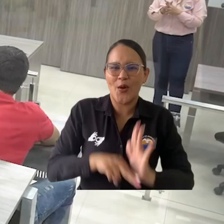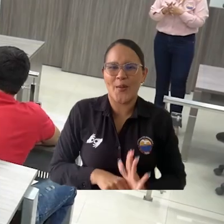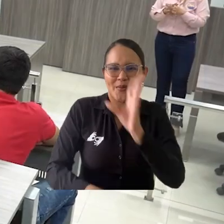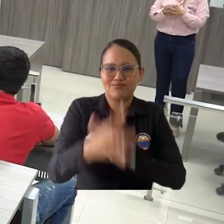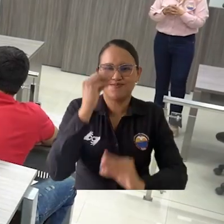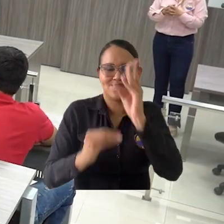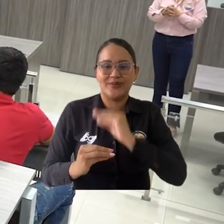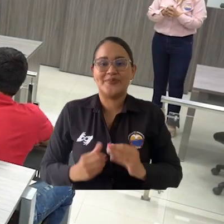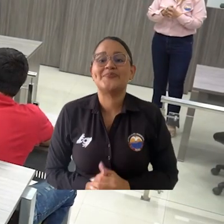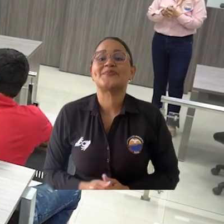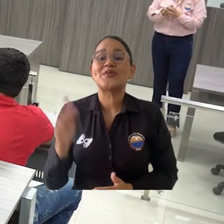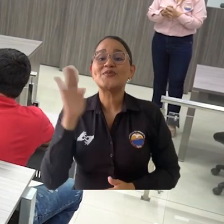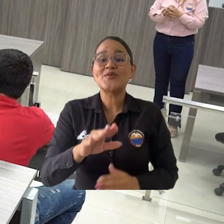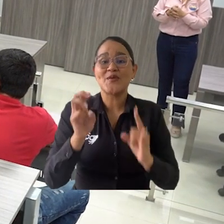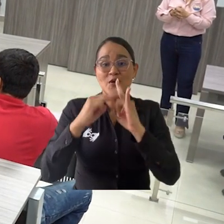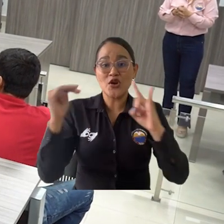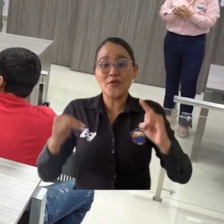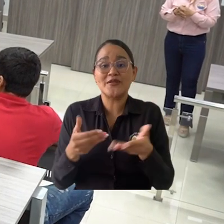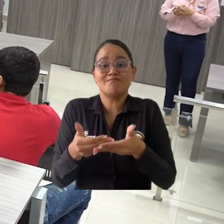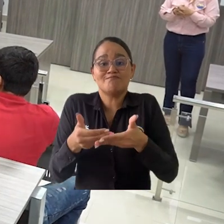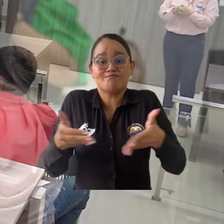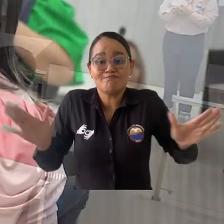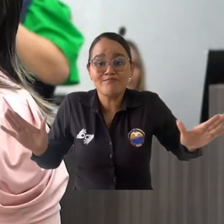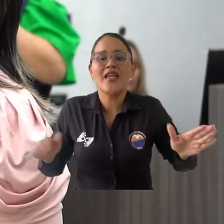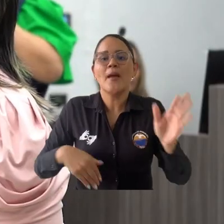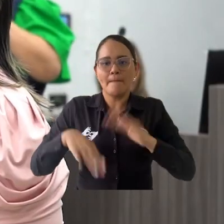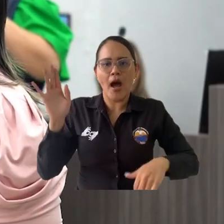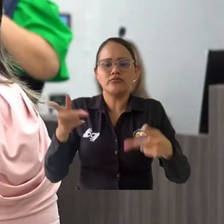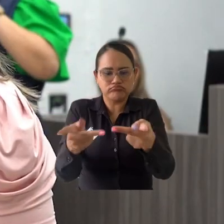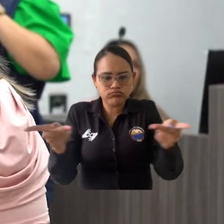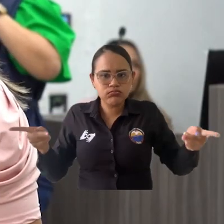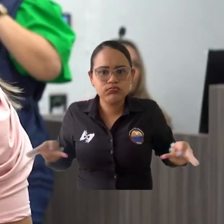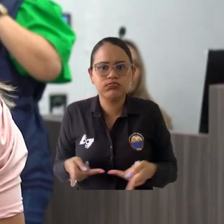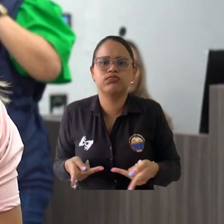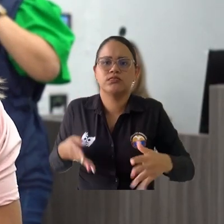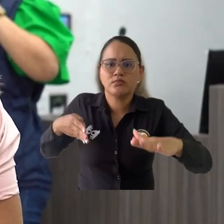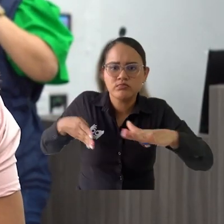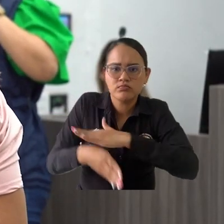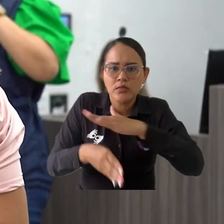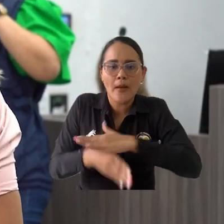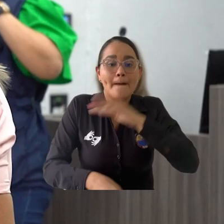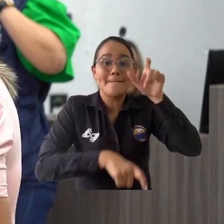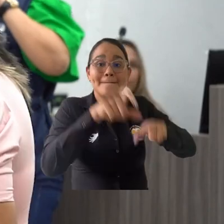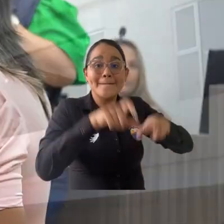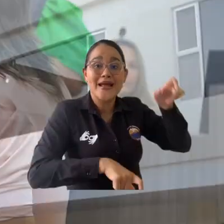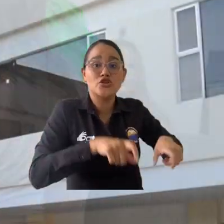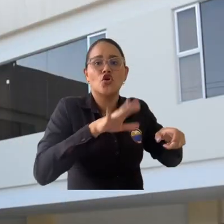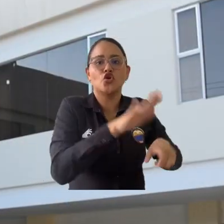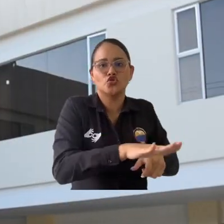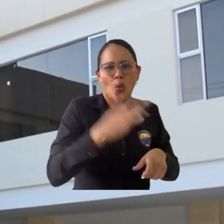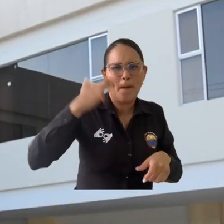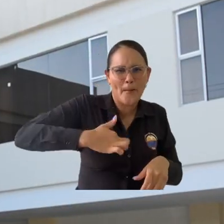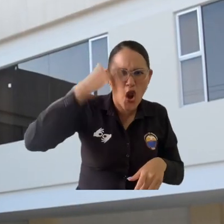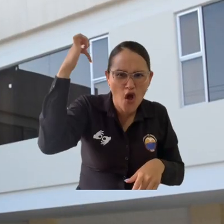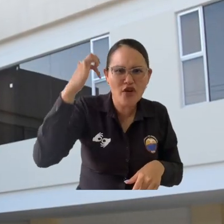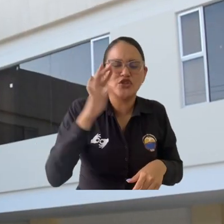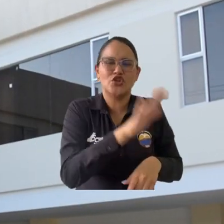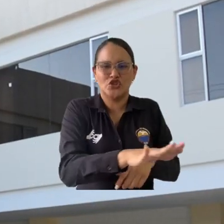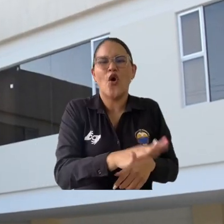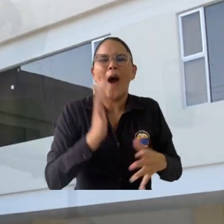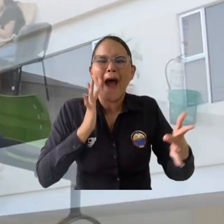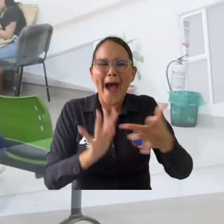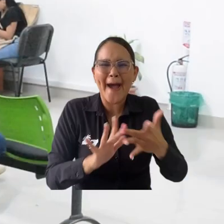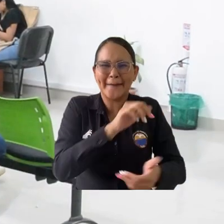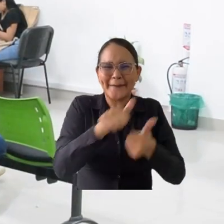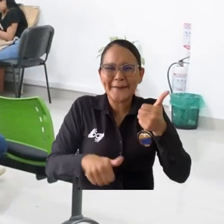la norma. La Alma Mater ha puesto a disposición de la Escuela de Liderazgo su capacidad instalada y equipo de profesionales del consultorio jurídico y